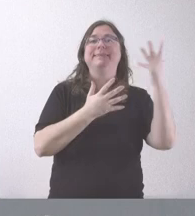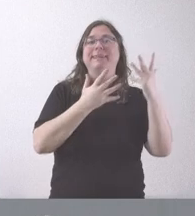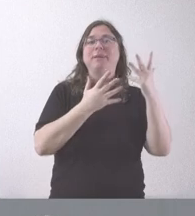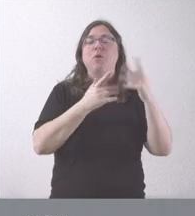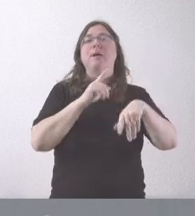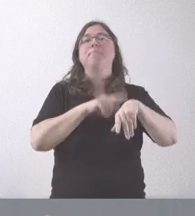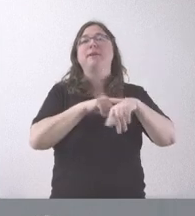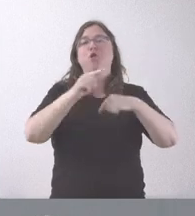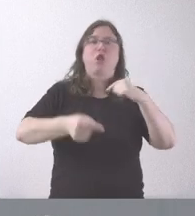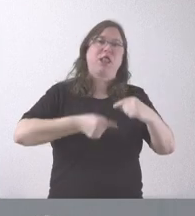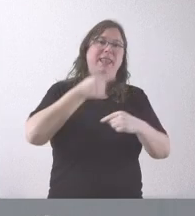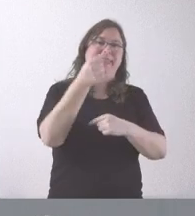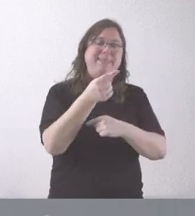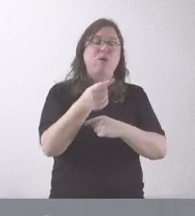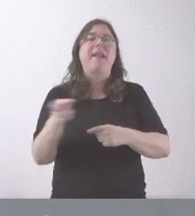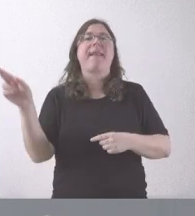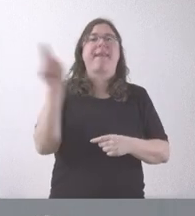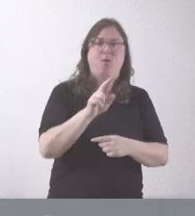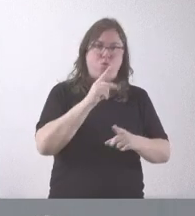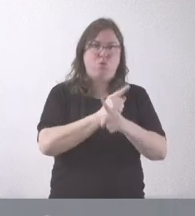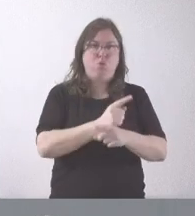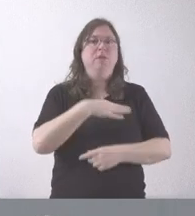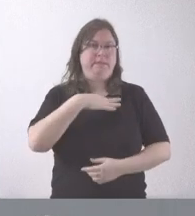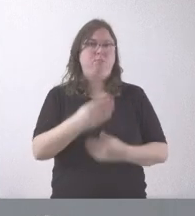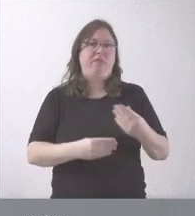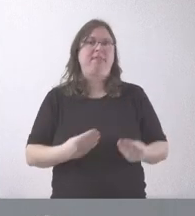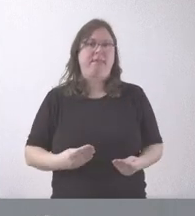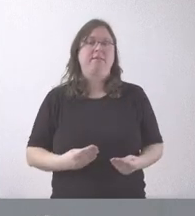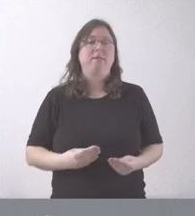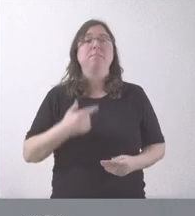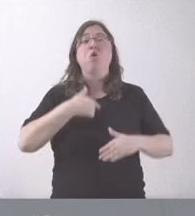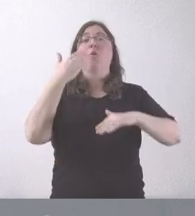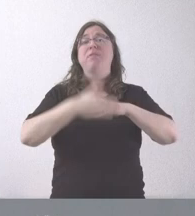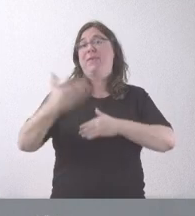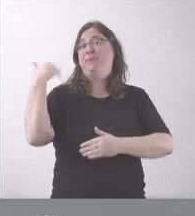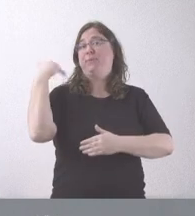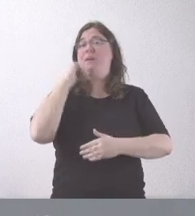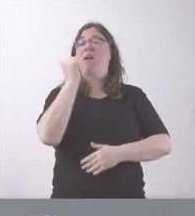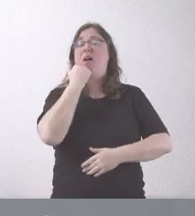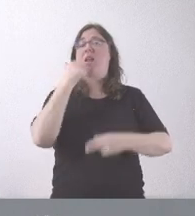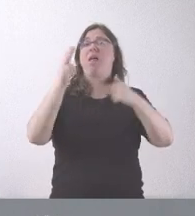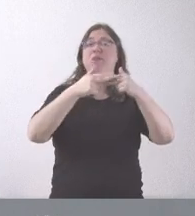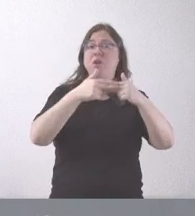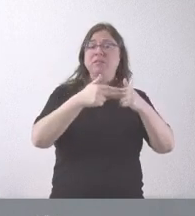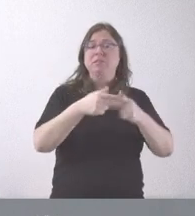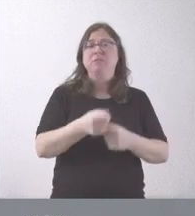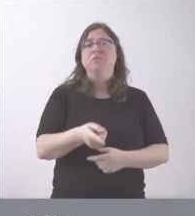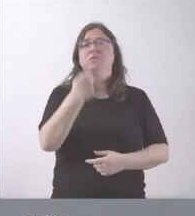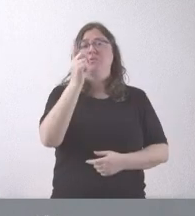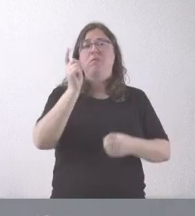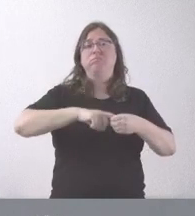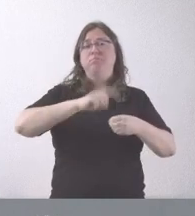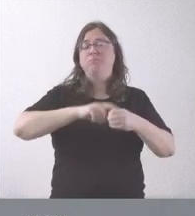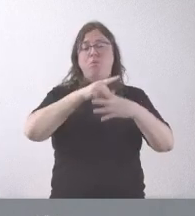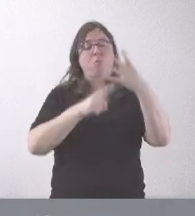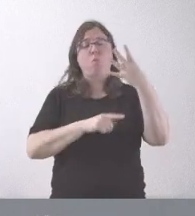un periodo posterior de recurso que se puede ejercer. Pero, si ha habido un plazo de alegaciones y solo han participado en esas alegaciones